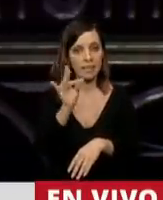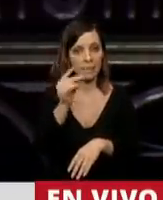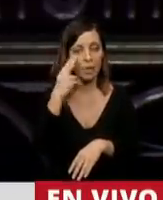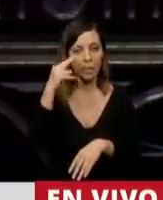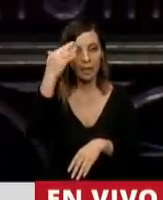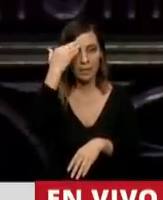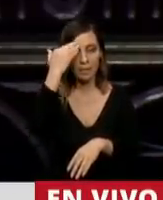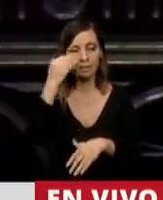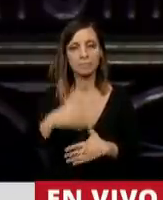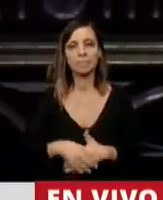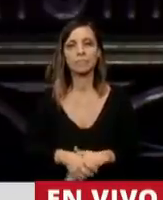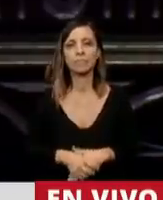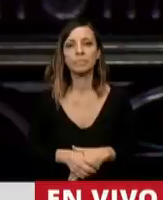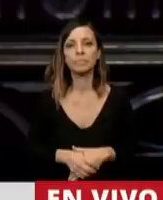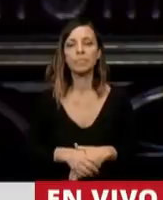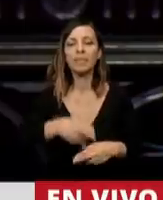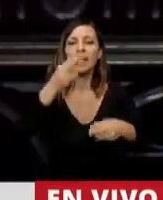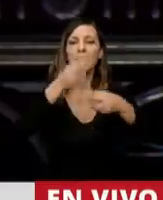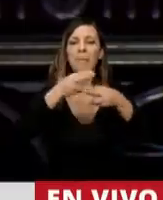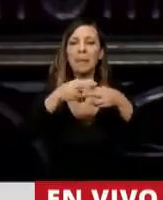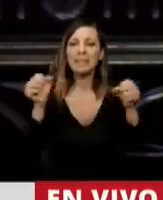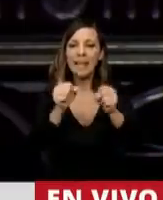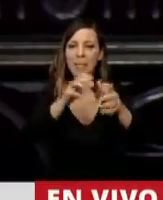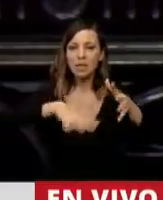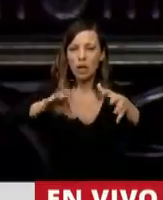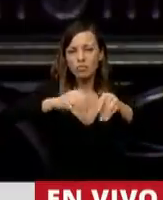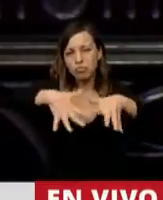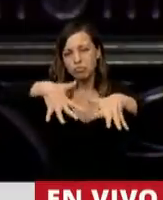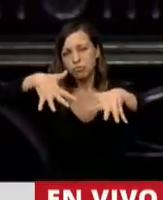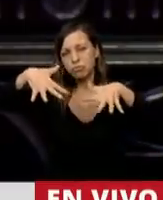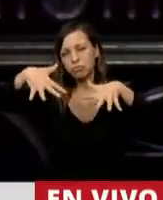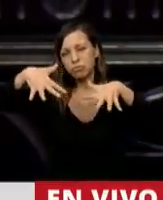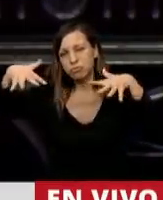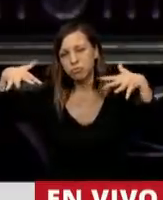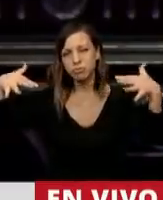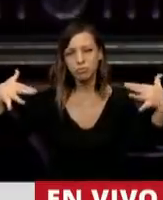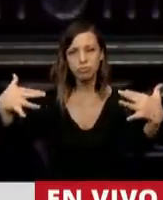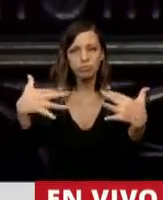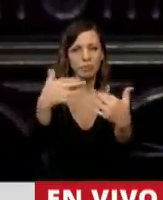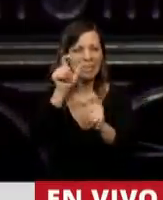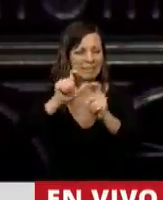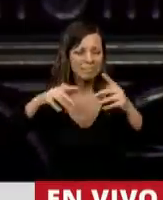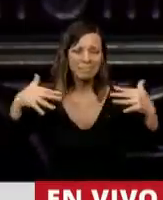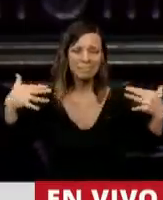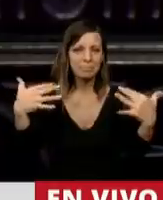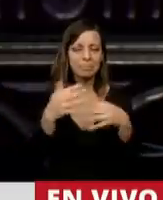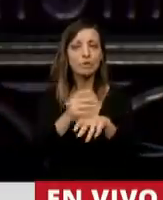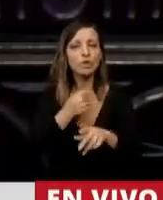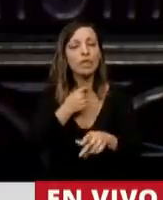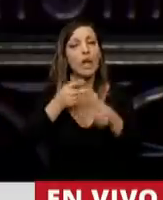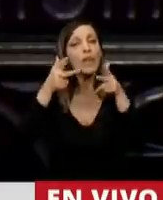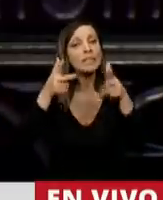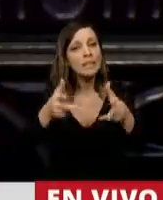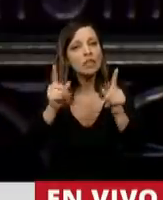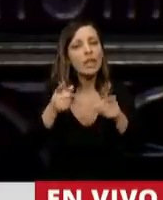2015. Dice, Plaza de Mayo repleta, llena y rebalsada por todos los lugares. Quiero decirles que yo también los